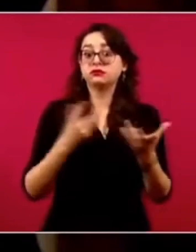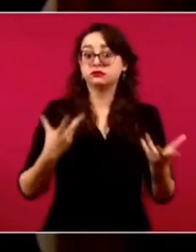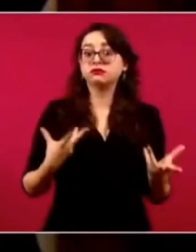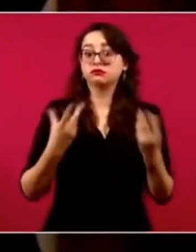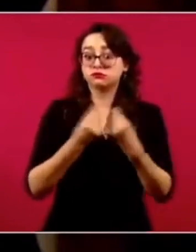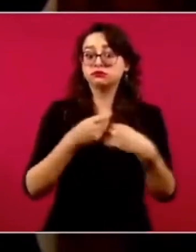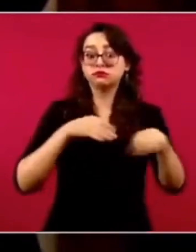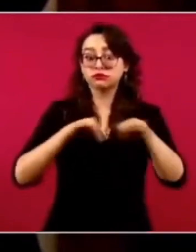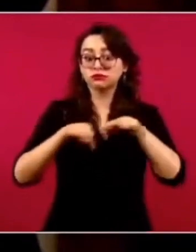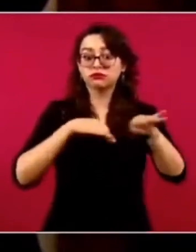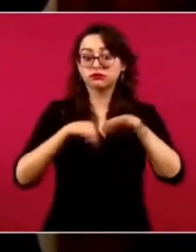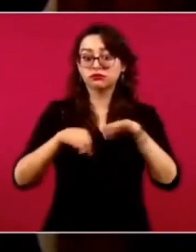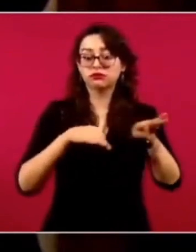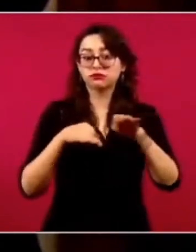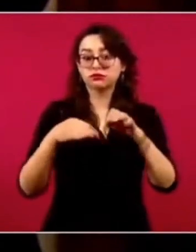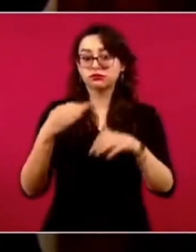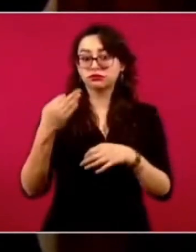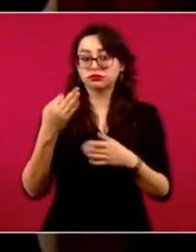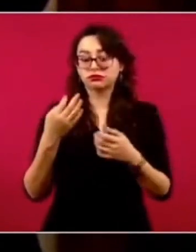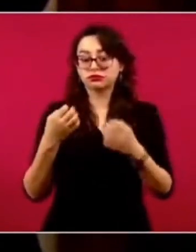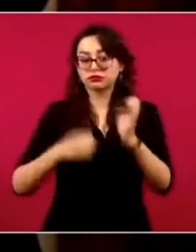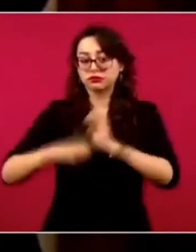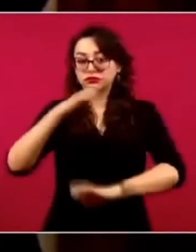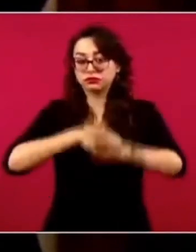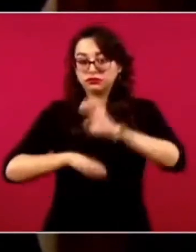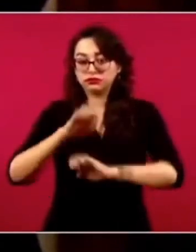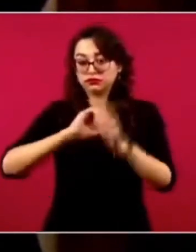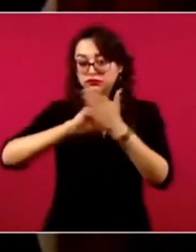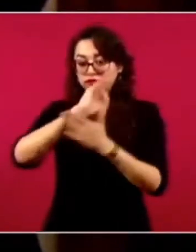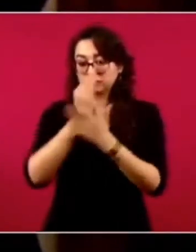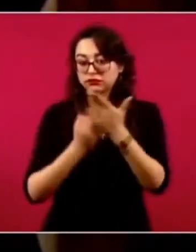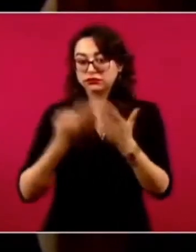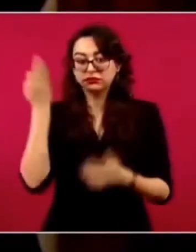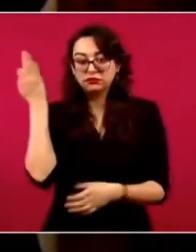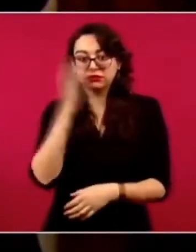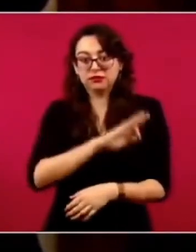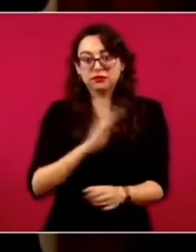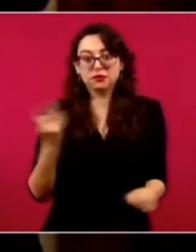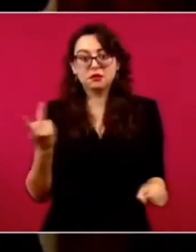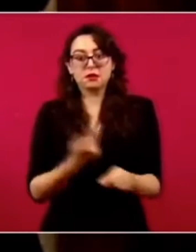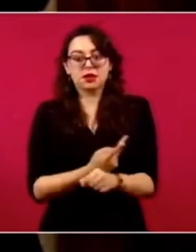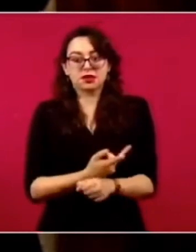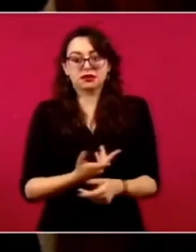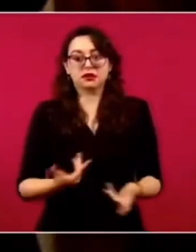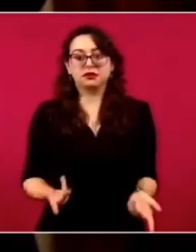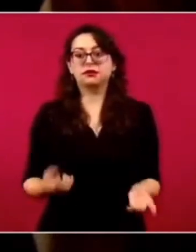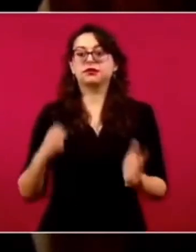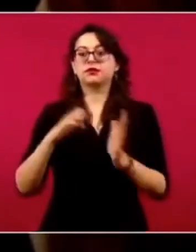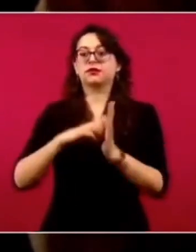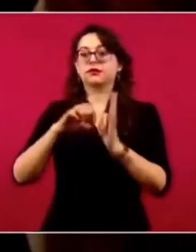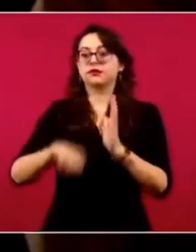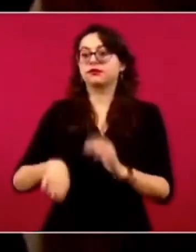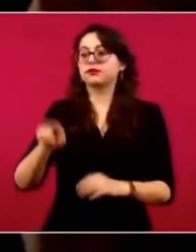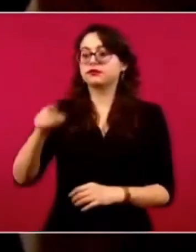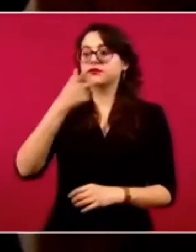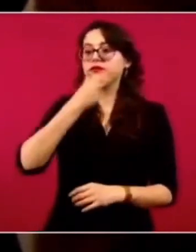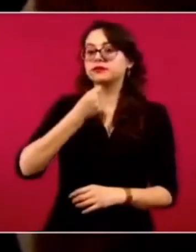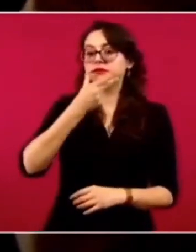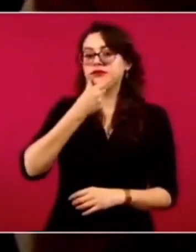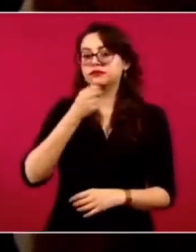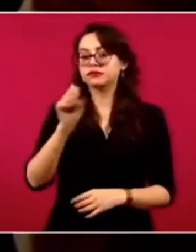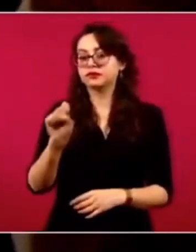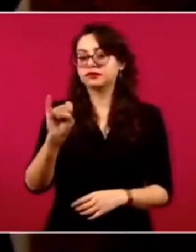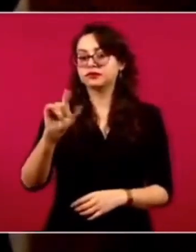Preguntarle cómo va ese tema, sobre todo porque sabemos que en el caso de Silvano Aureoles, que ya no está en el gobierno, pero que se le